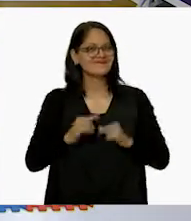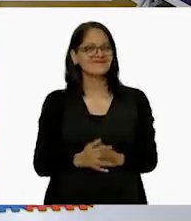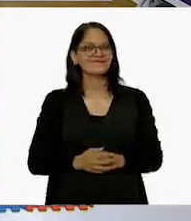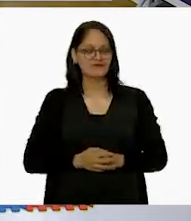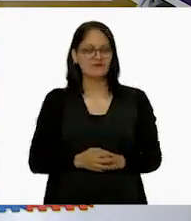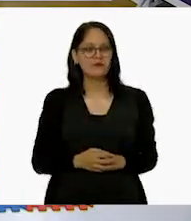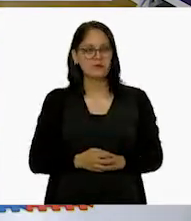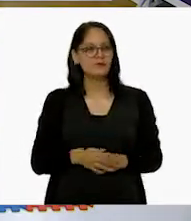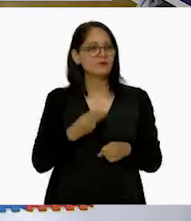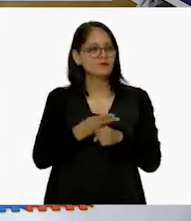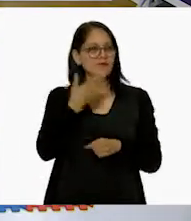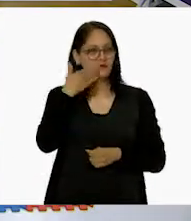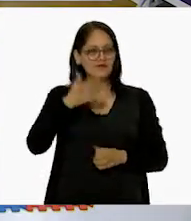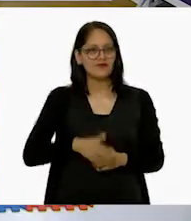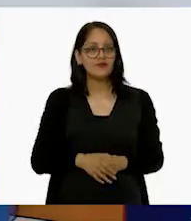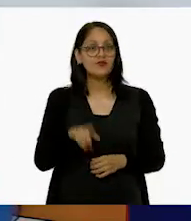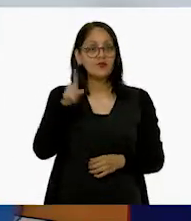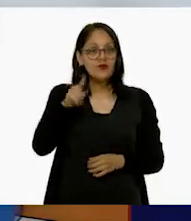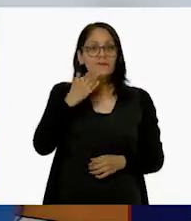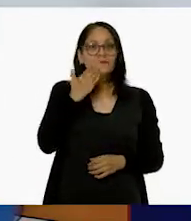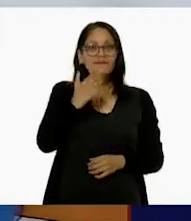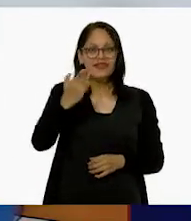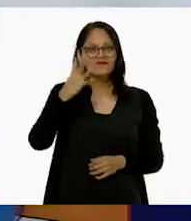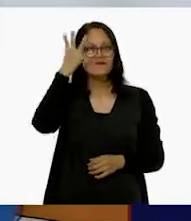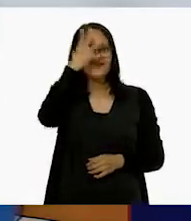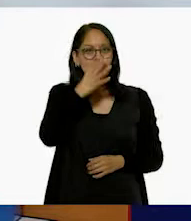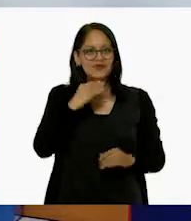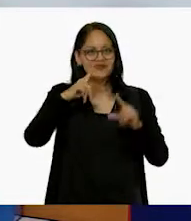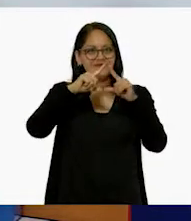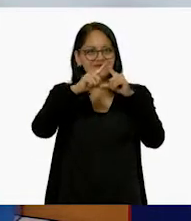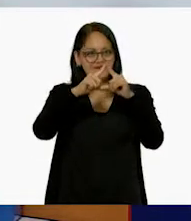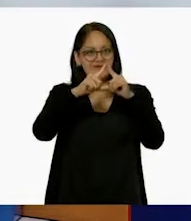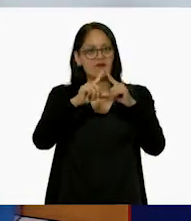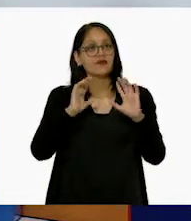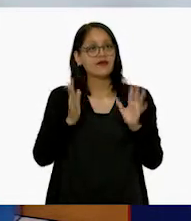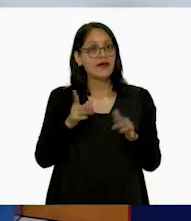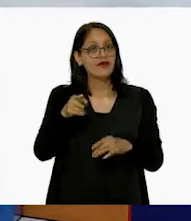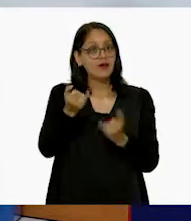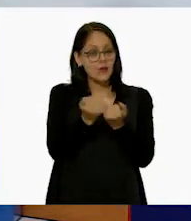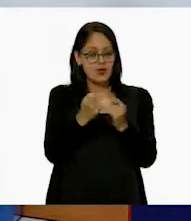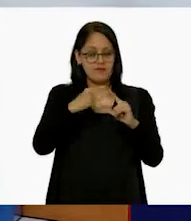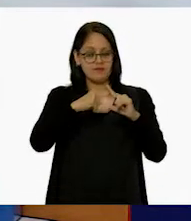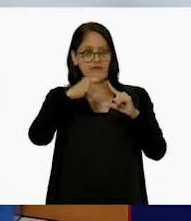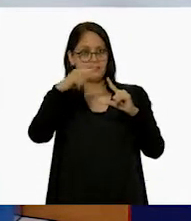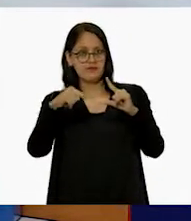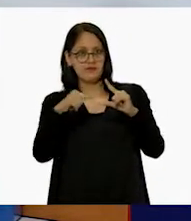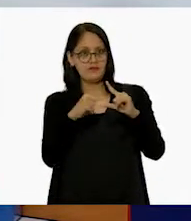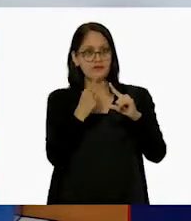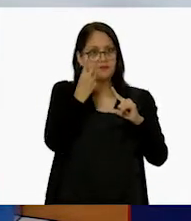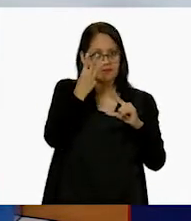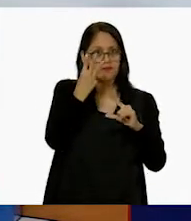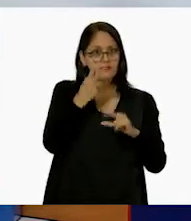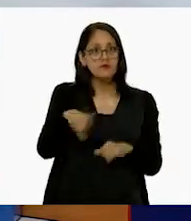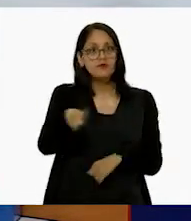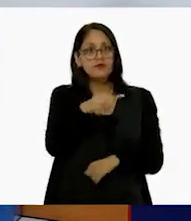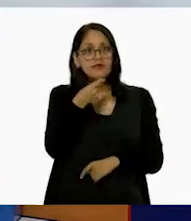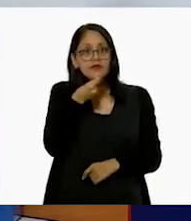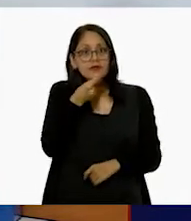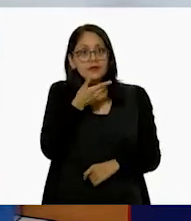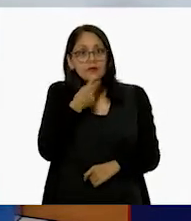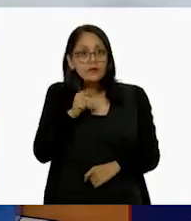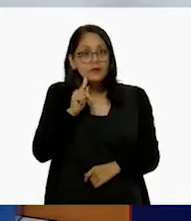Muy bien, Pepe. Te quedó muy bonito ese triángulo y con los tres lados. Niñas y niños en casa,